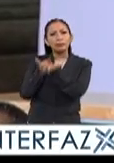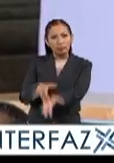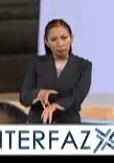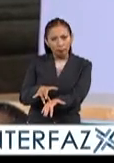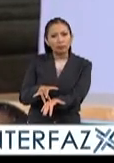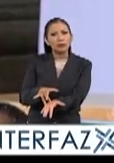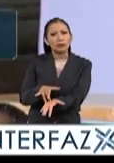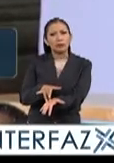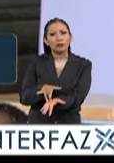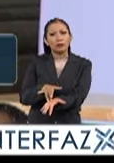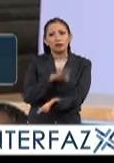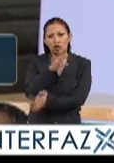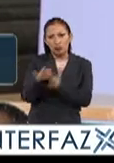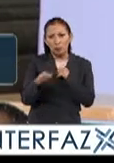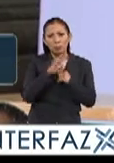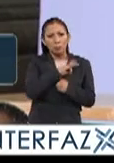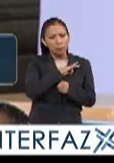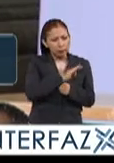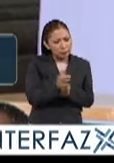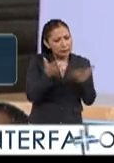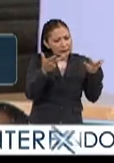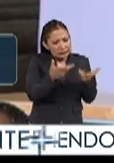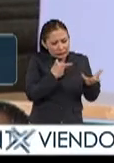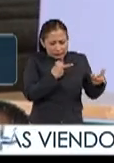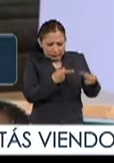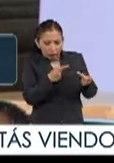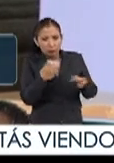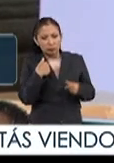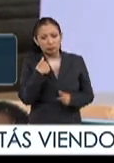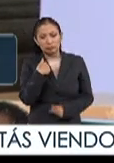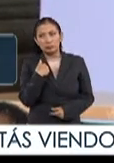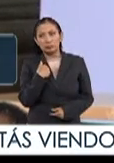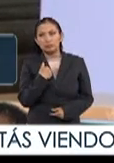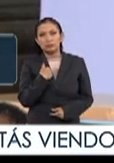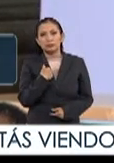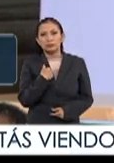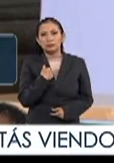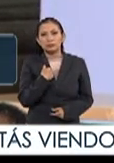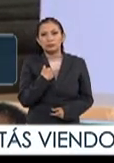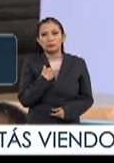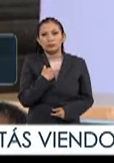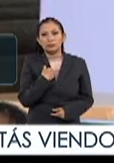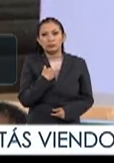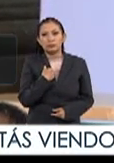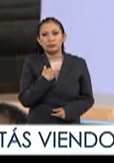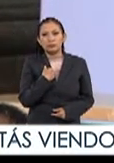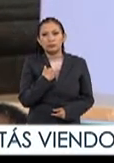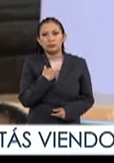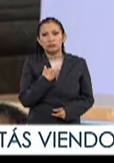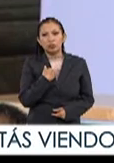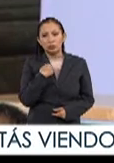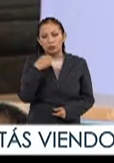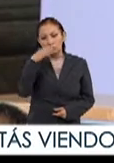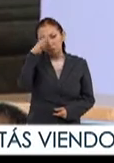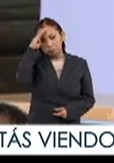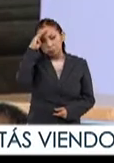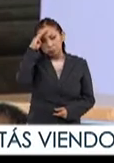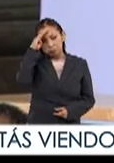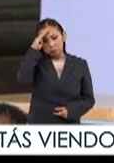en todo lo que podamos Yo pienso